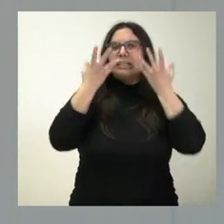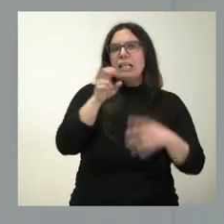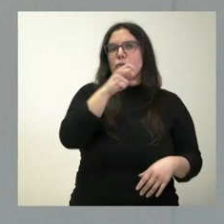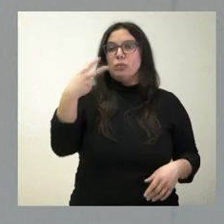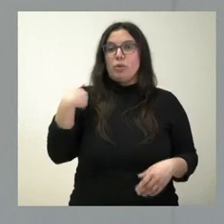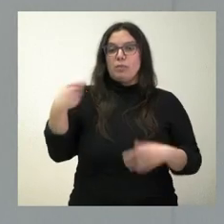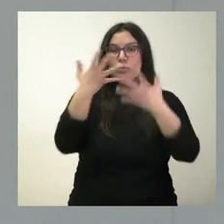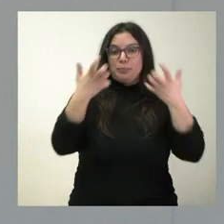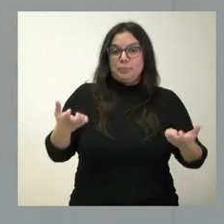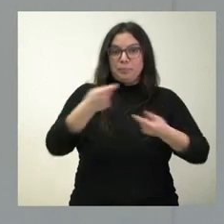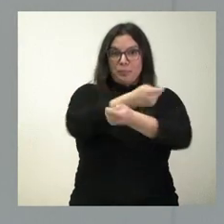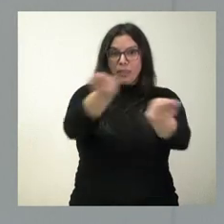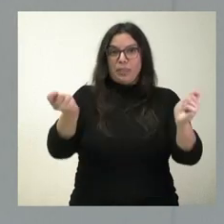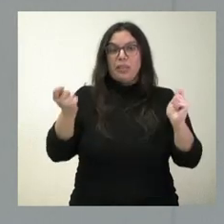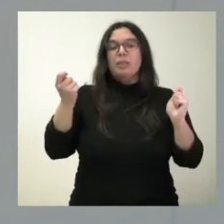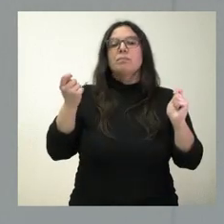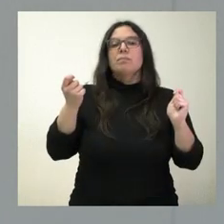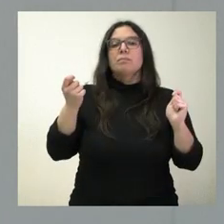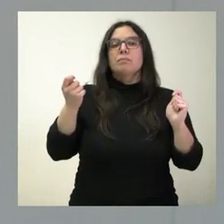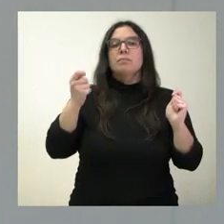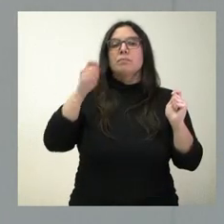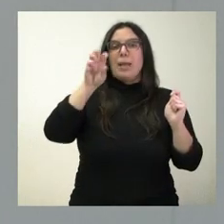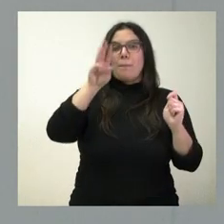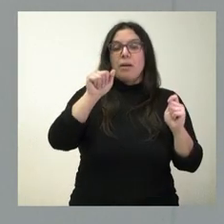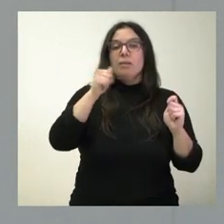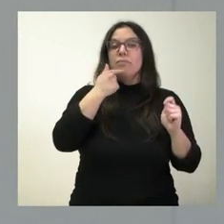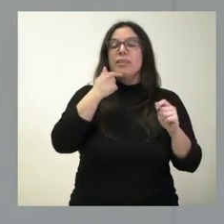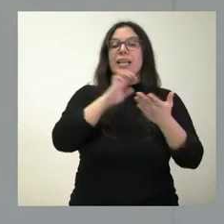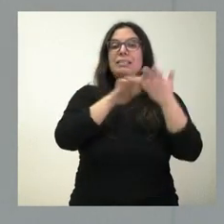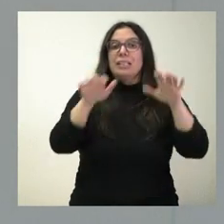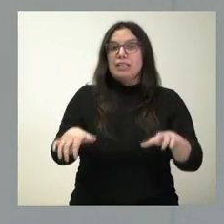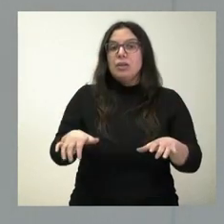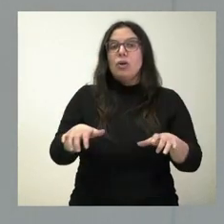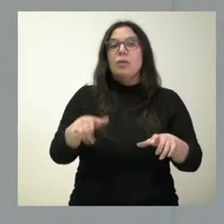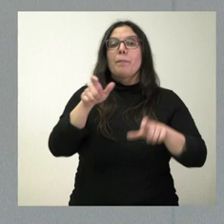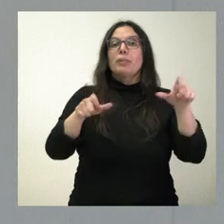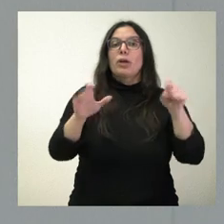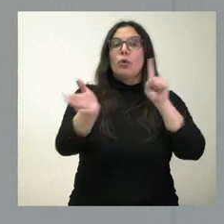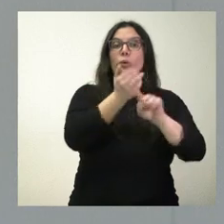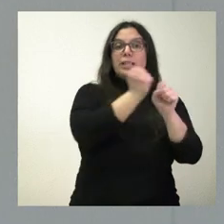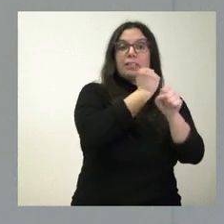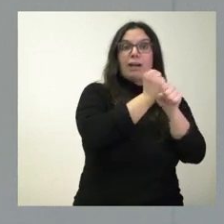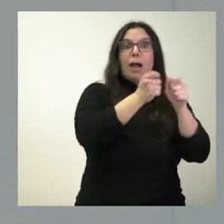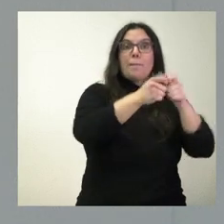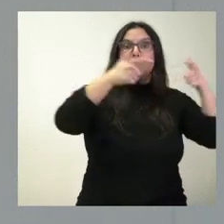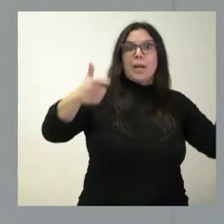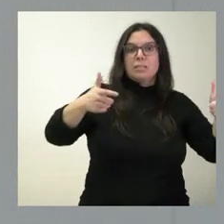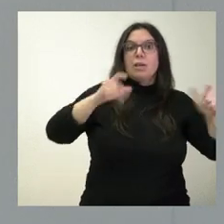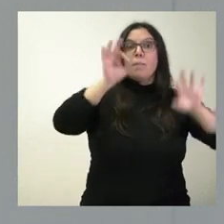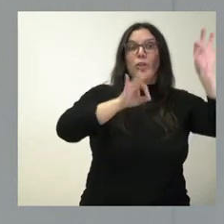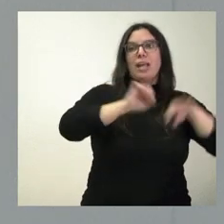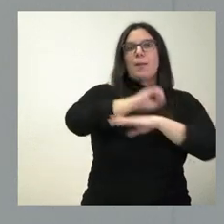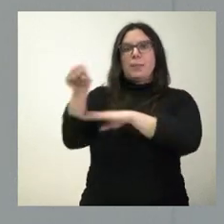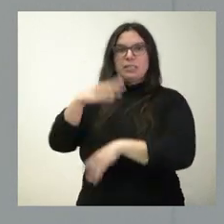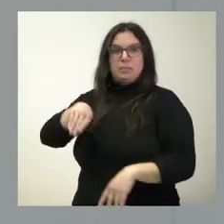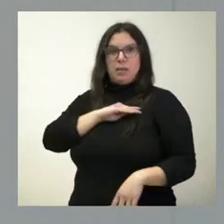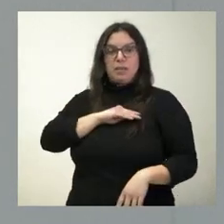en los datos de la encuesta de población activa. Castilla y León ha aumentado más el número de activos que la media española. Castilla y León ha aumentado más el